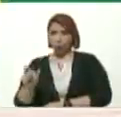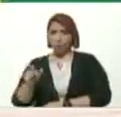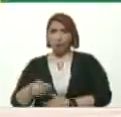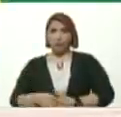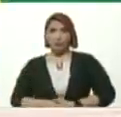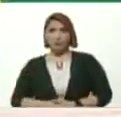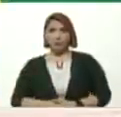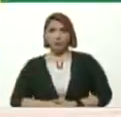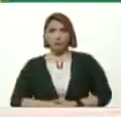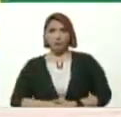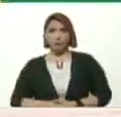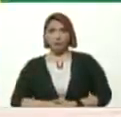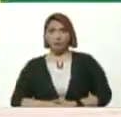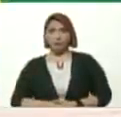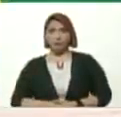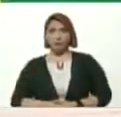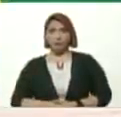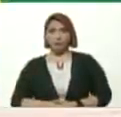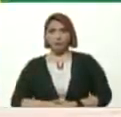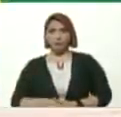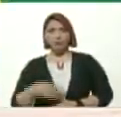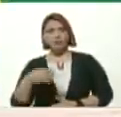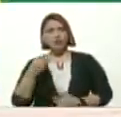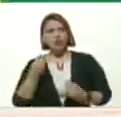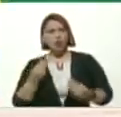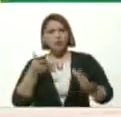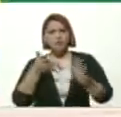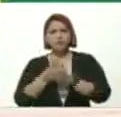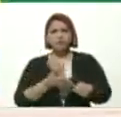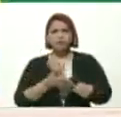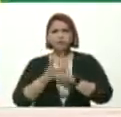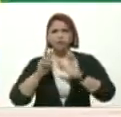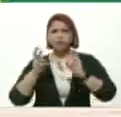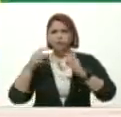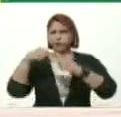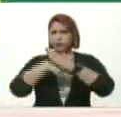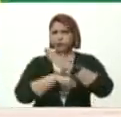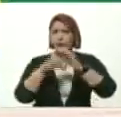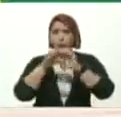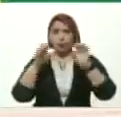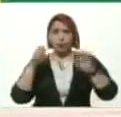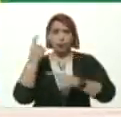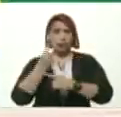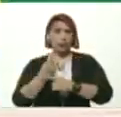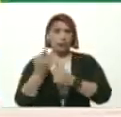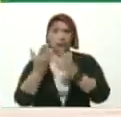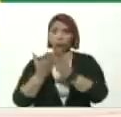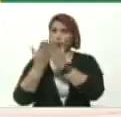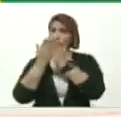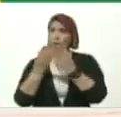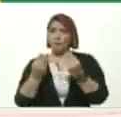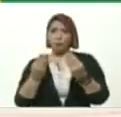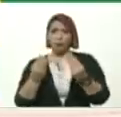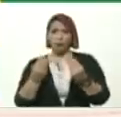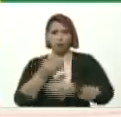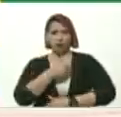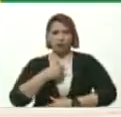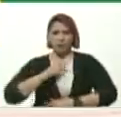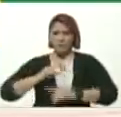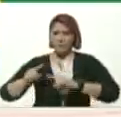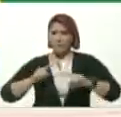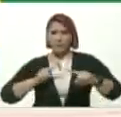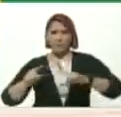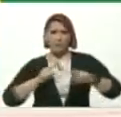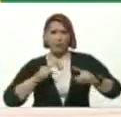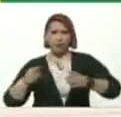Descolonización Del sentido Y contenidos De la educación Que estudiar mucho Si queremos Dirigir Y